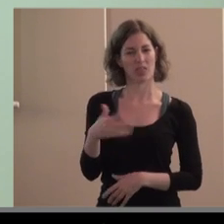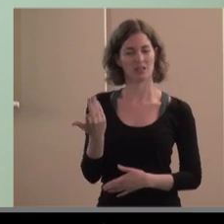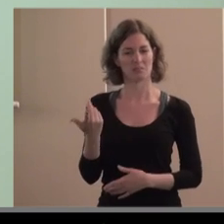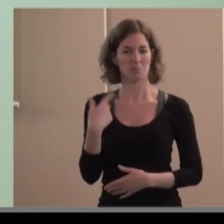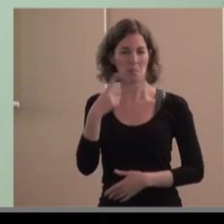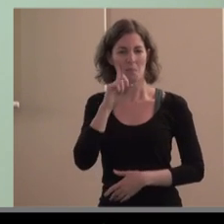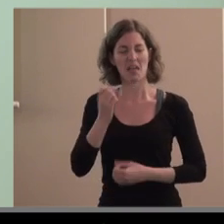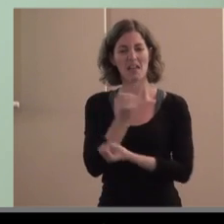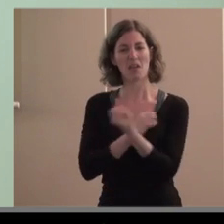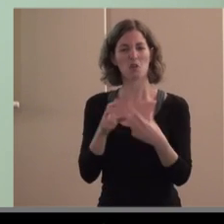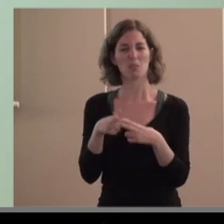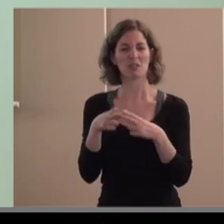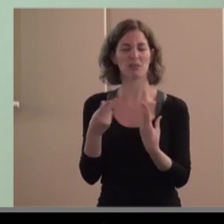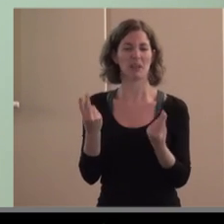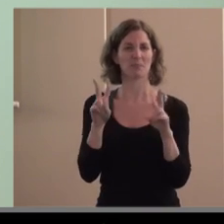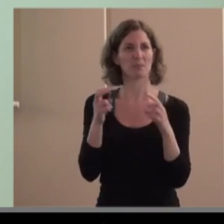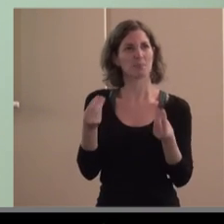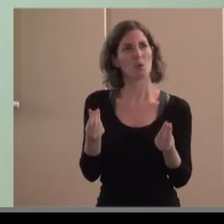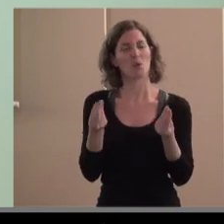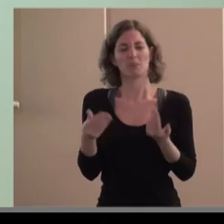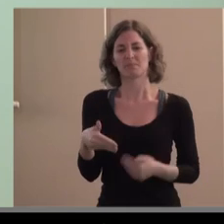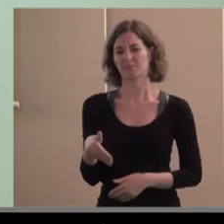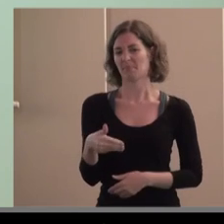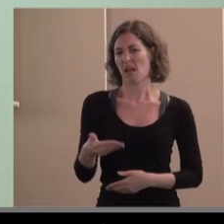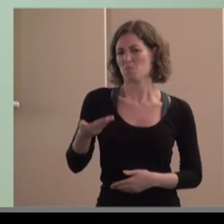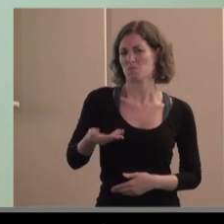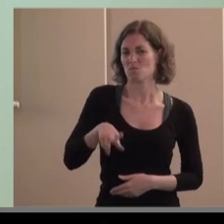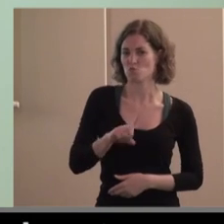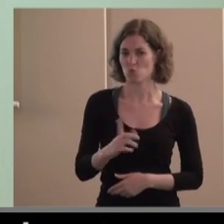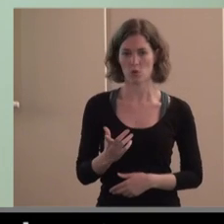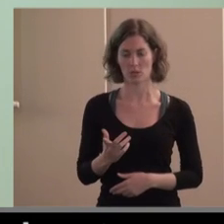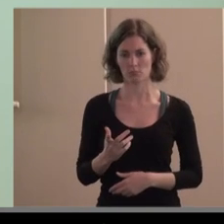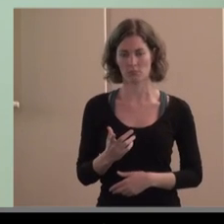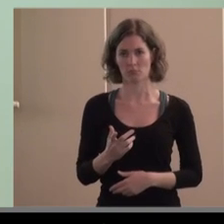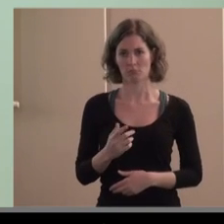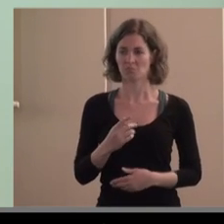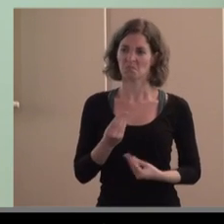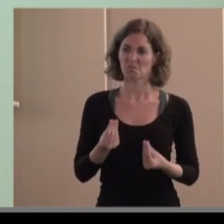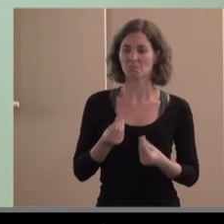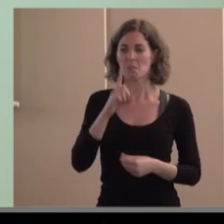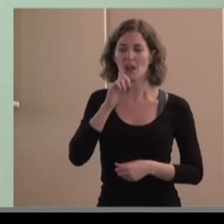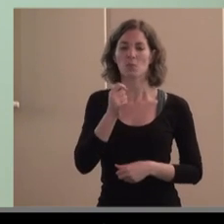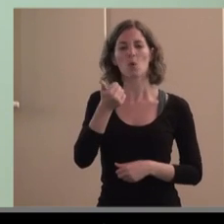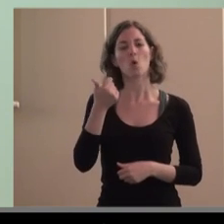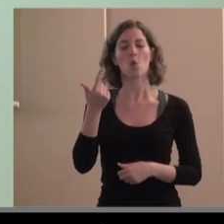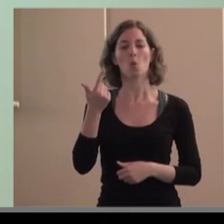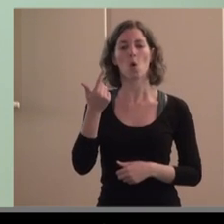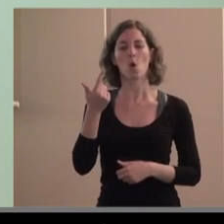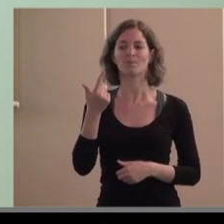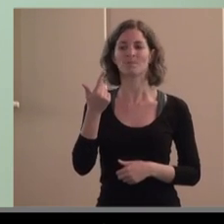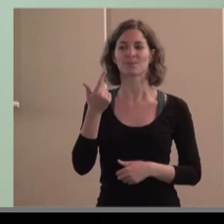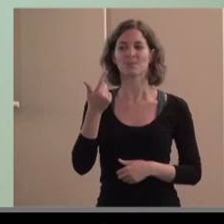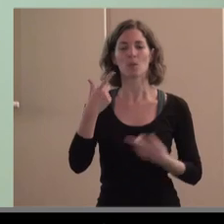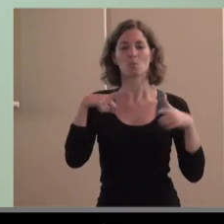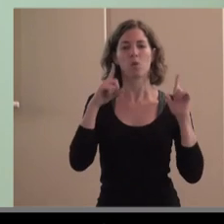parece que la economía social esté digamos en áreas siempre secretarias nunca en los